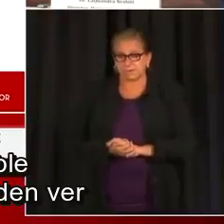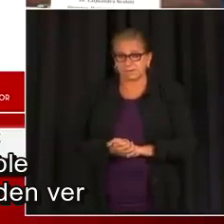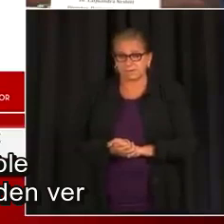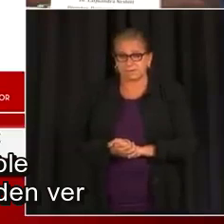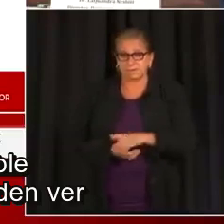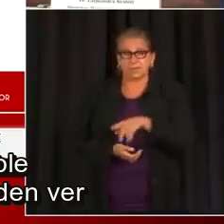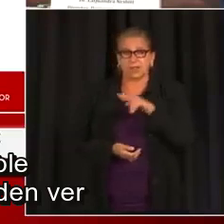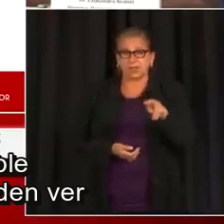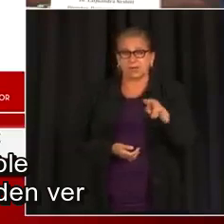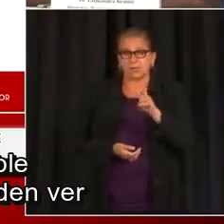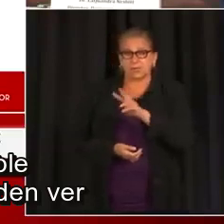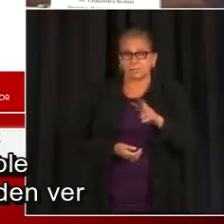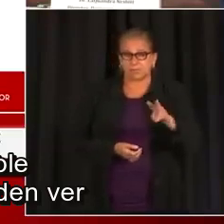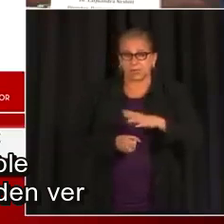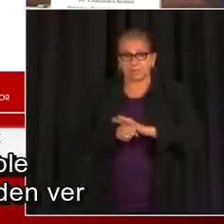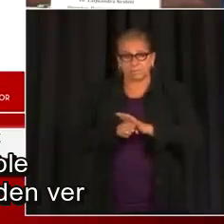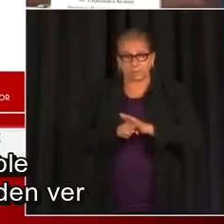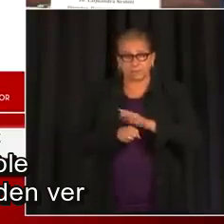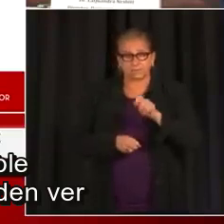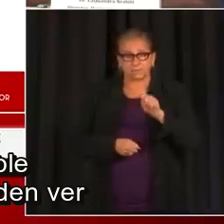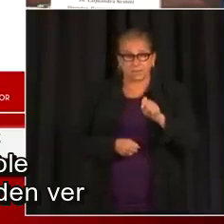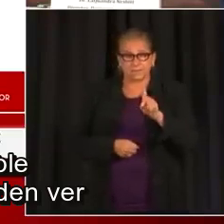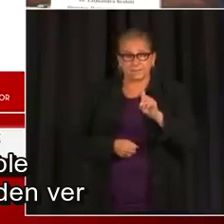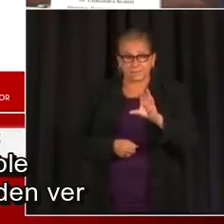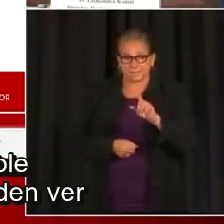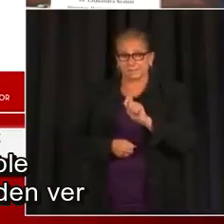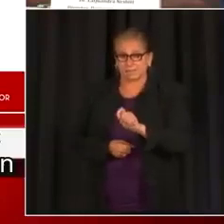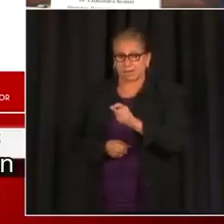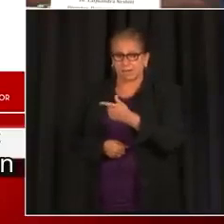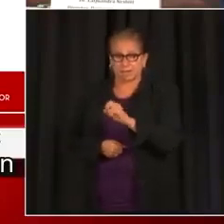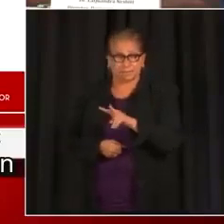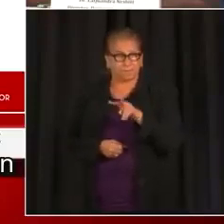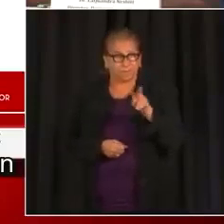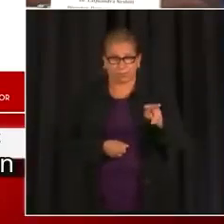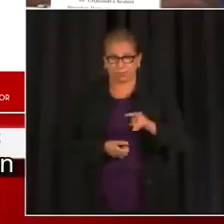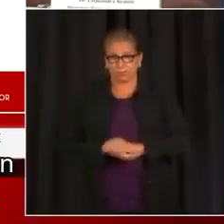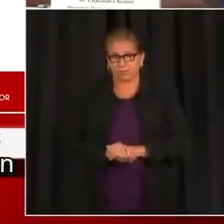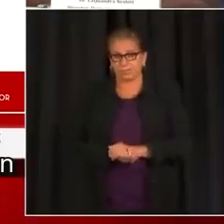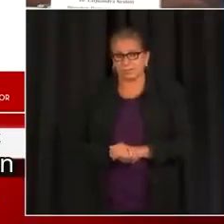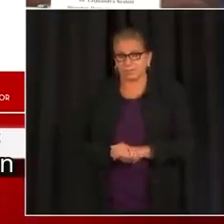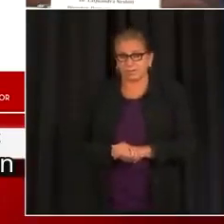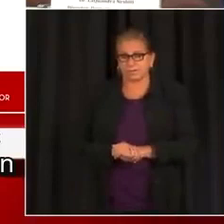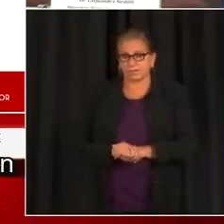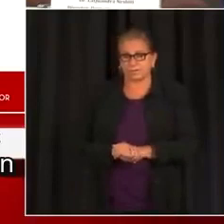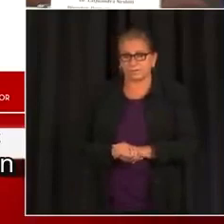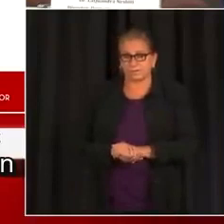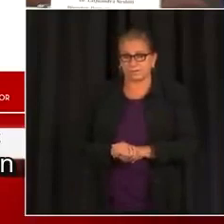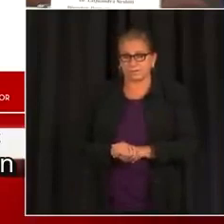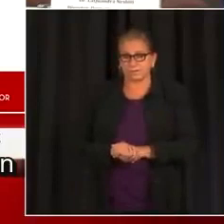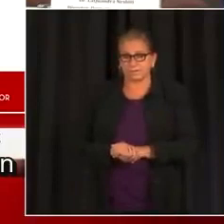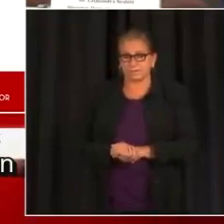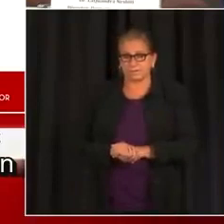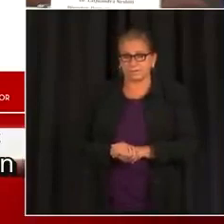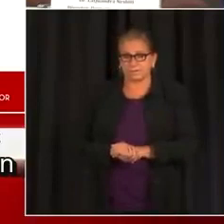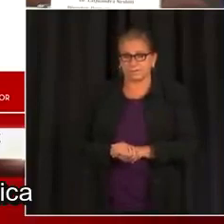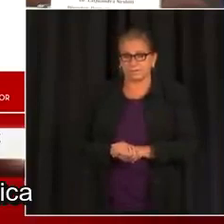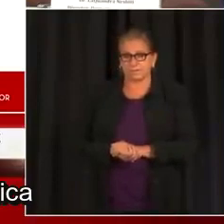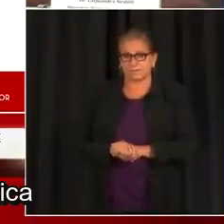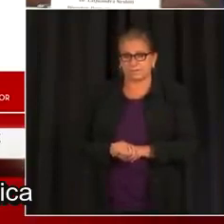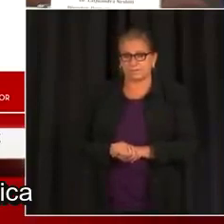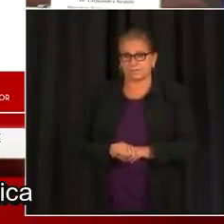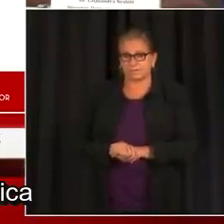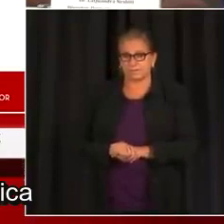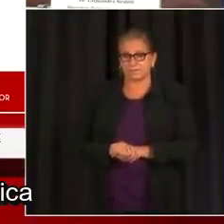información está disponible en coronavirus.ds.gov, en donde pueden ver exactamente nuestros datos de vacunación desde varias perspectivas.